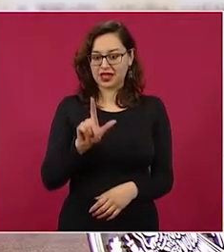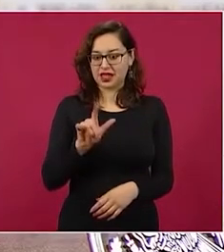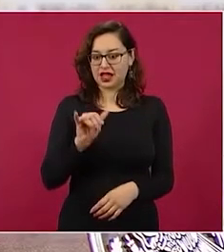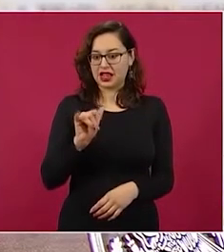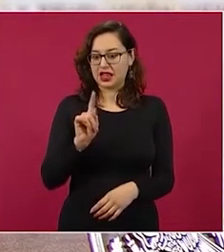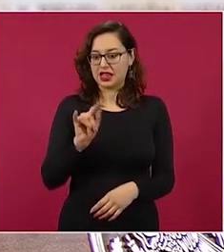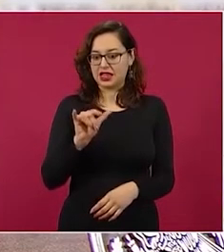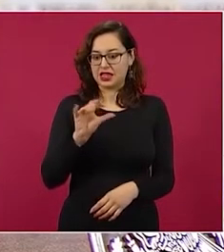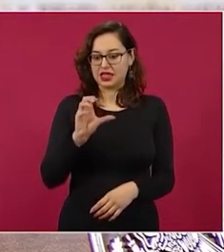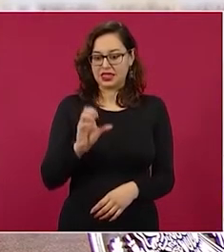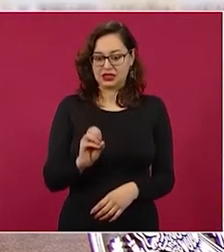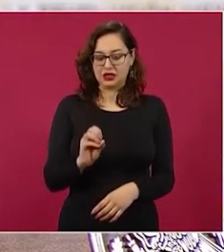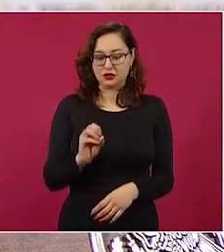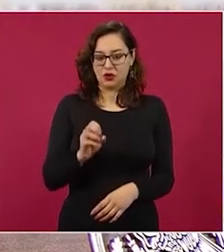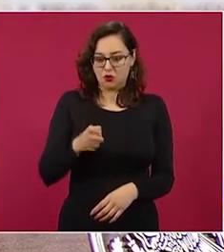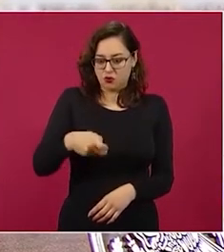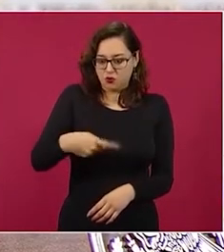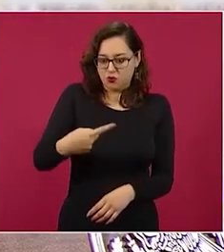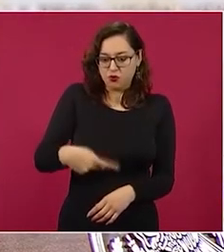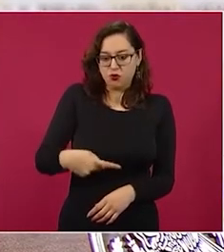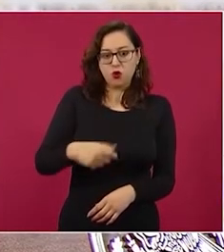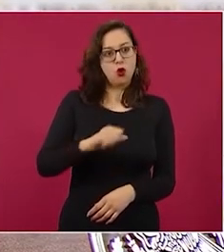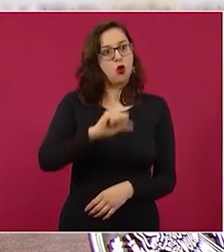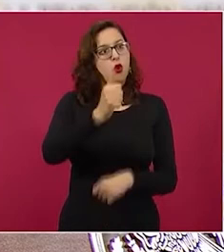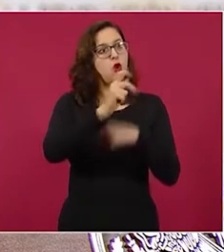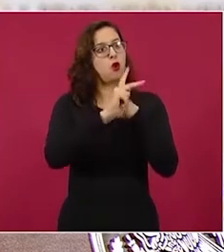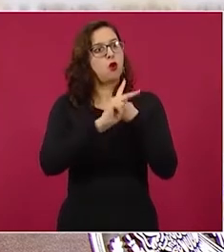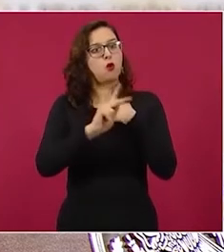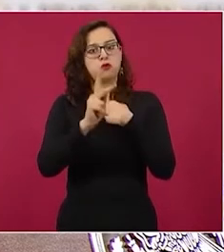lo manejen potencias extranjeras